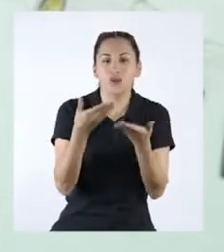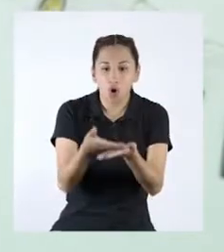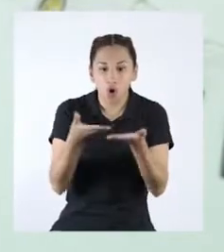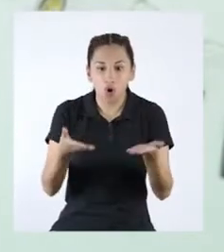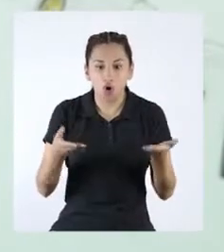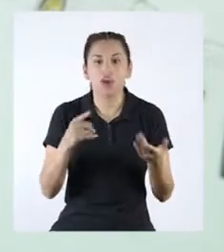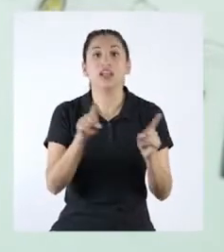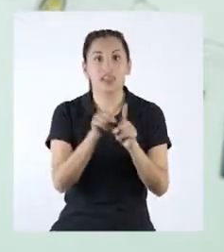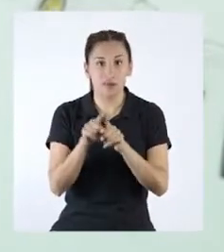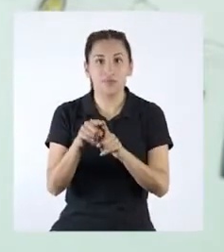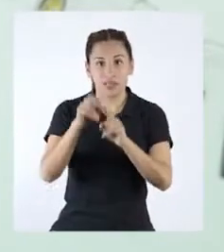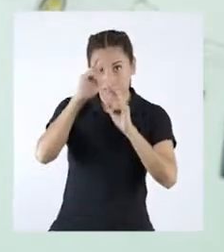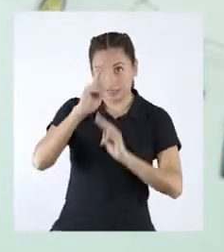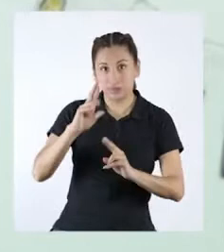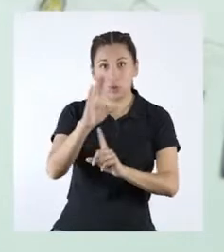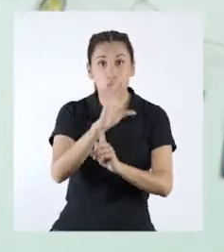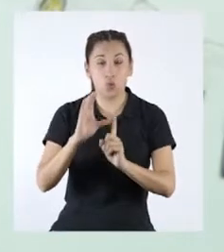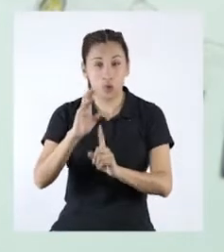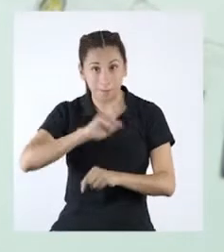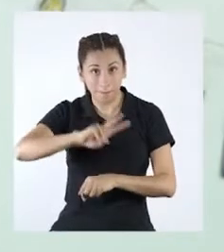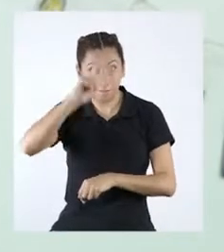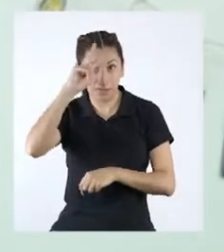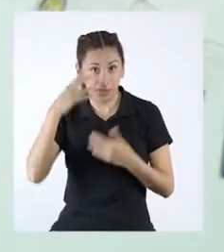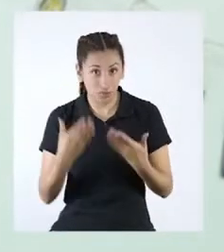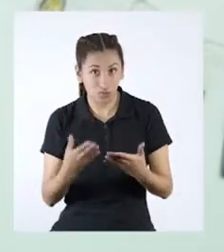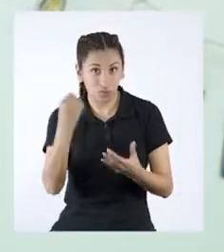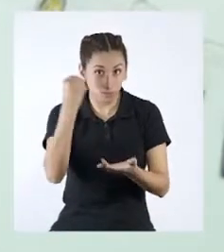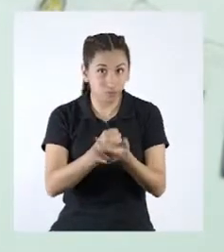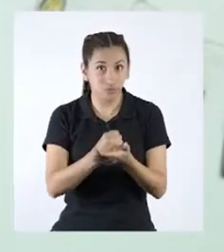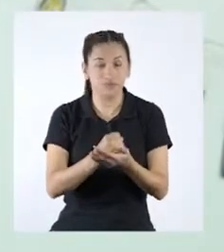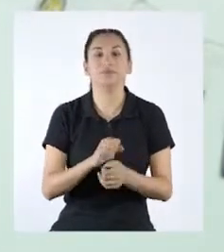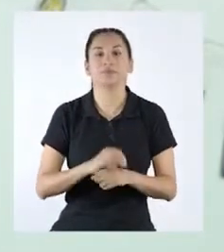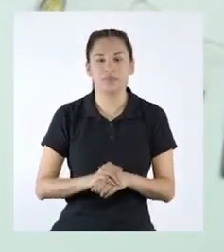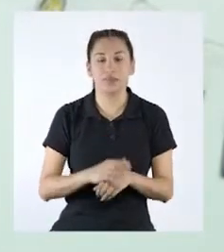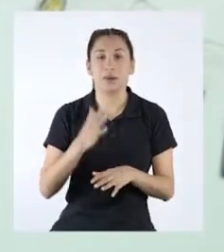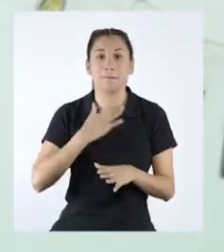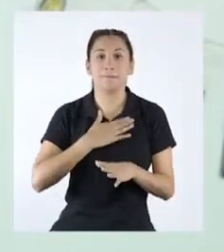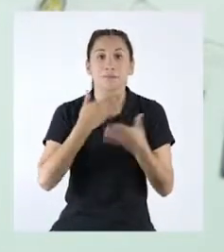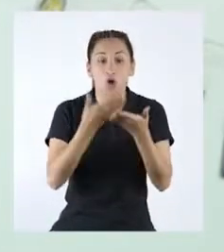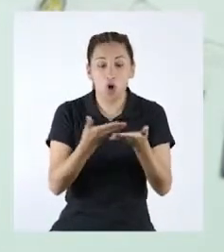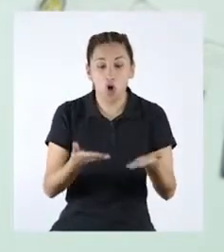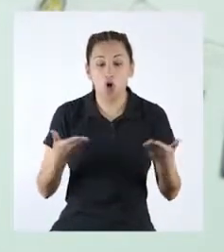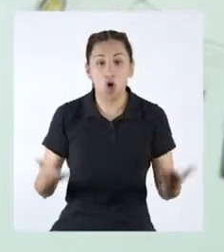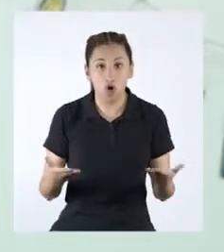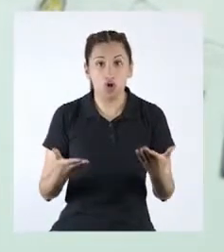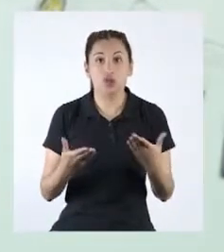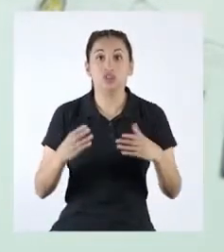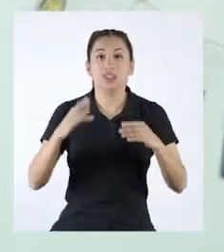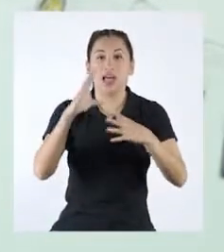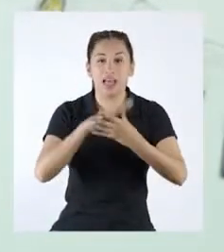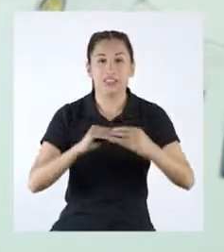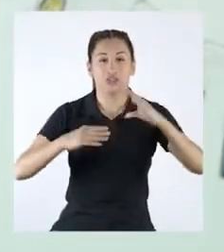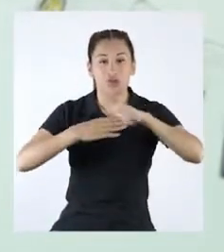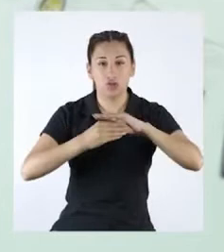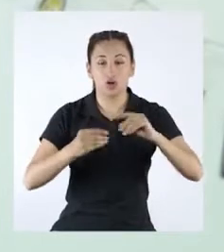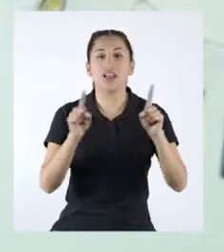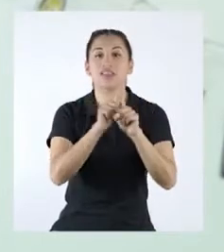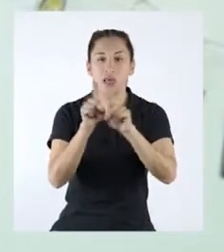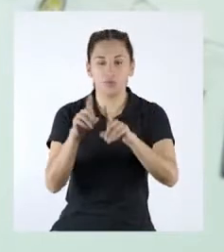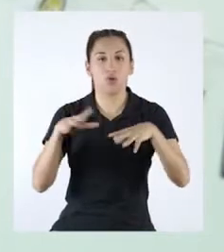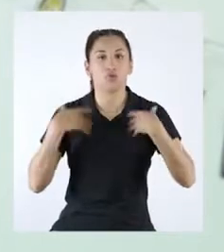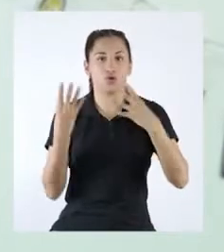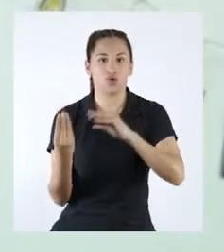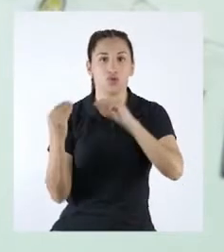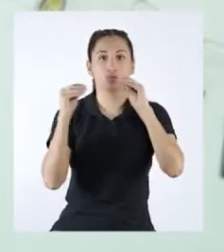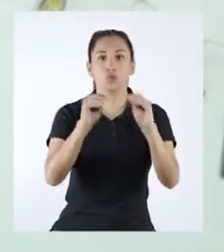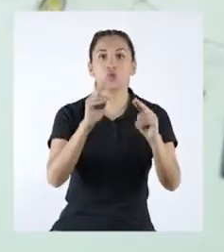considerados patrimonio. Según mis fuentes, los objetos históricos también se pueden